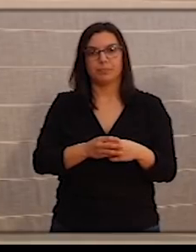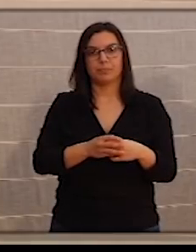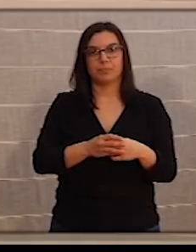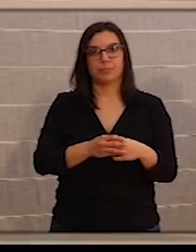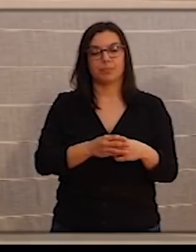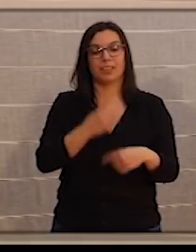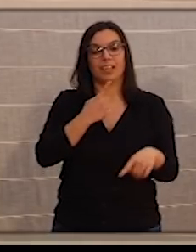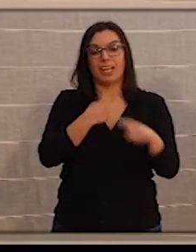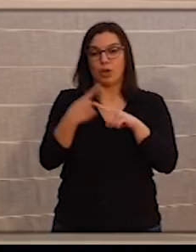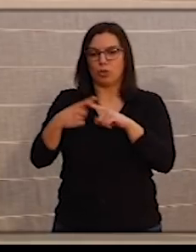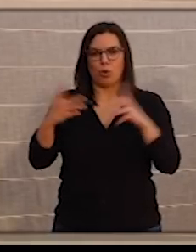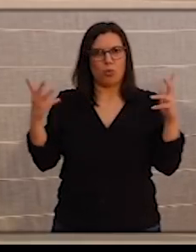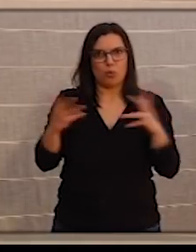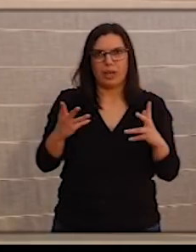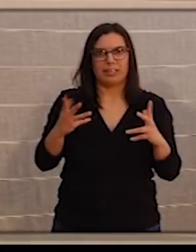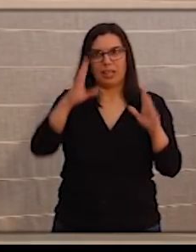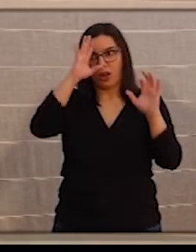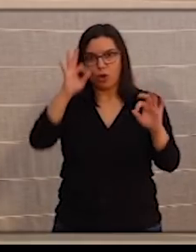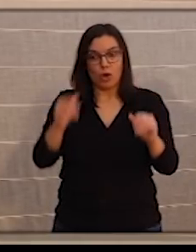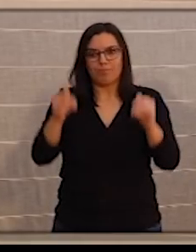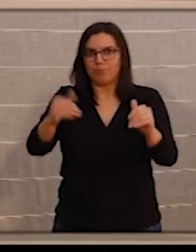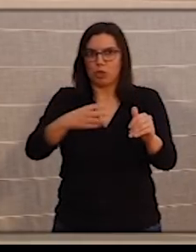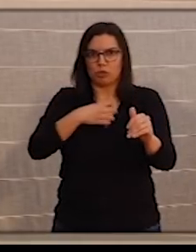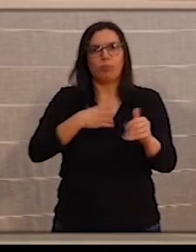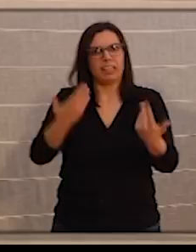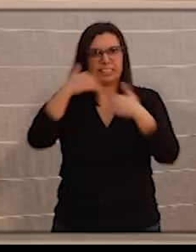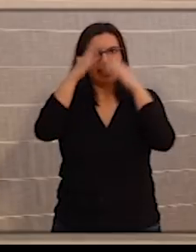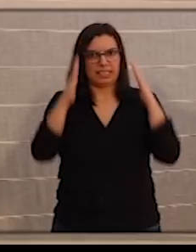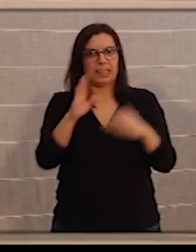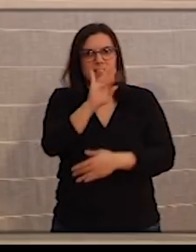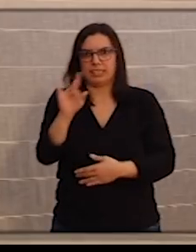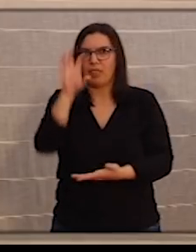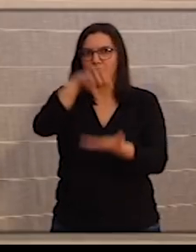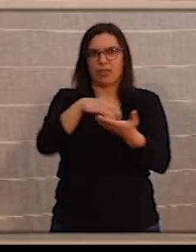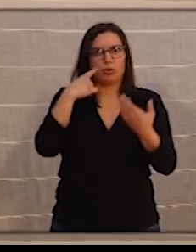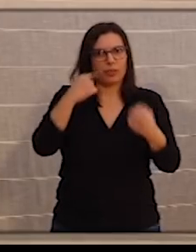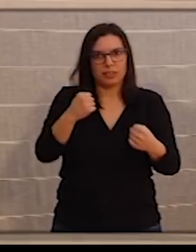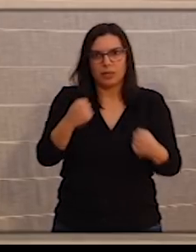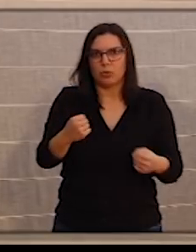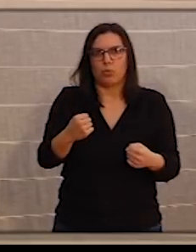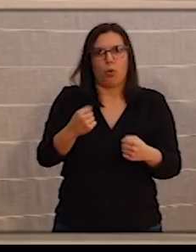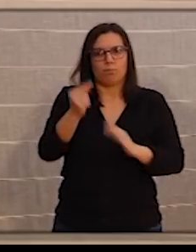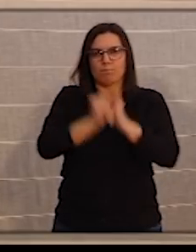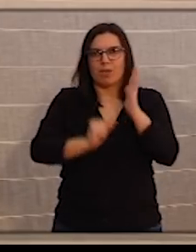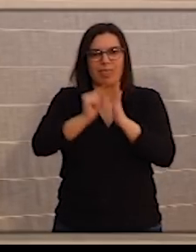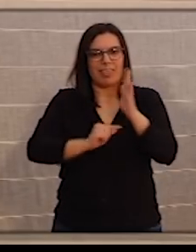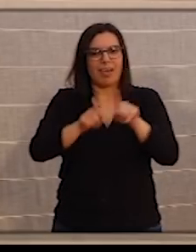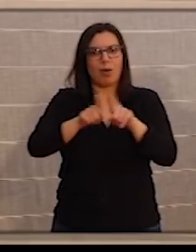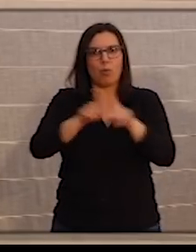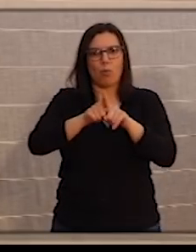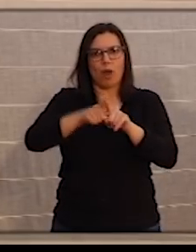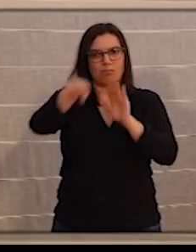evidentemente urgentes y no demorables serán atendidas en el centro de salud y con las debidas medidas que hemos